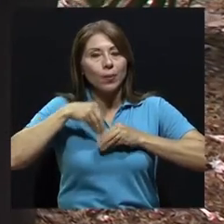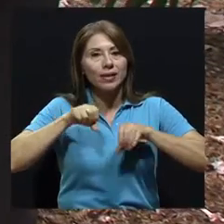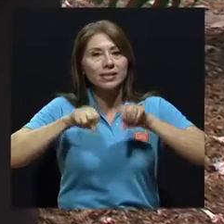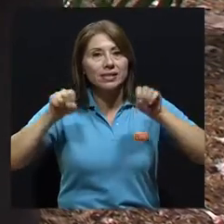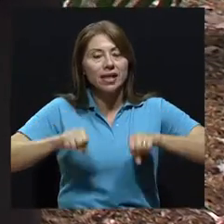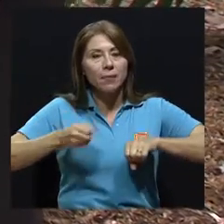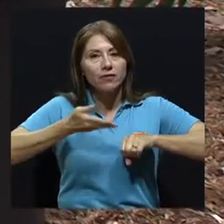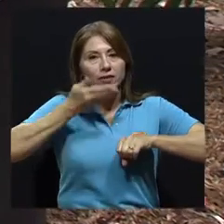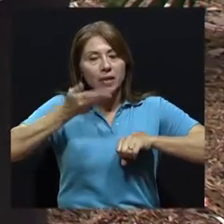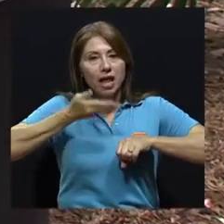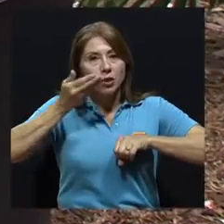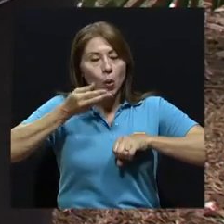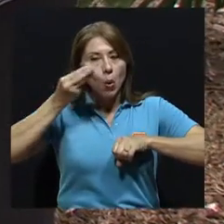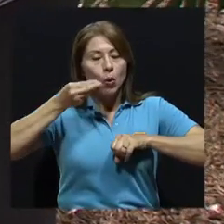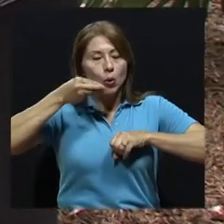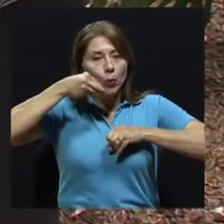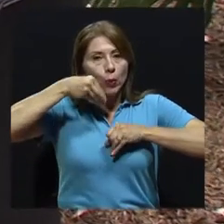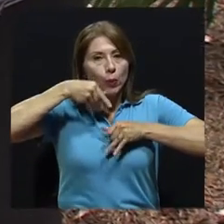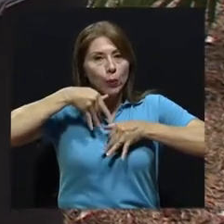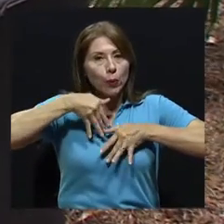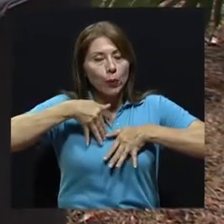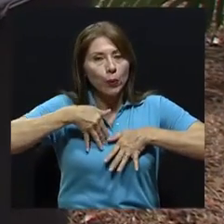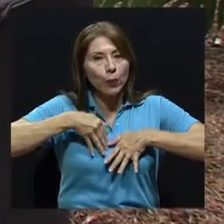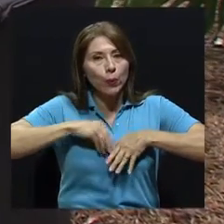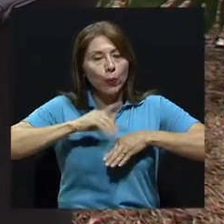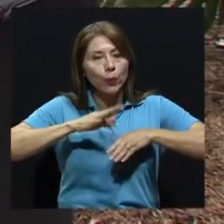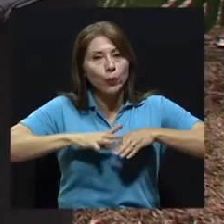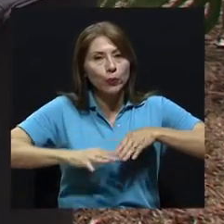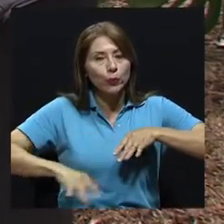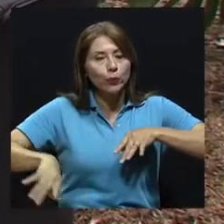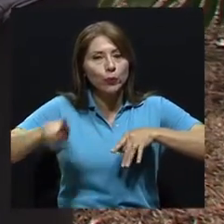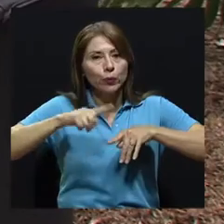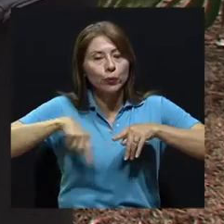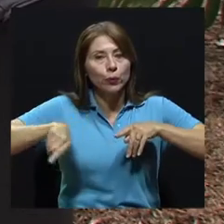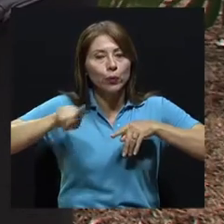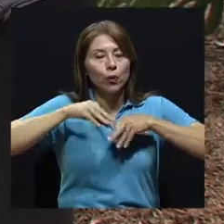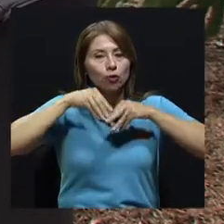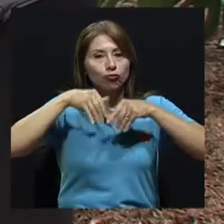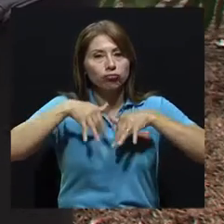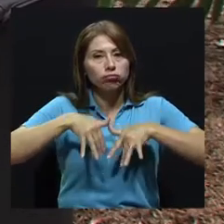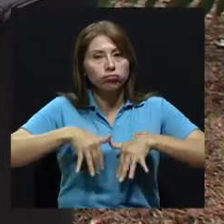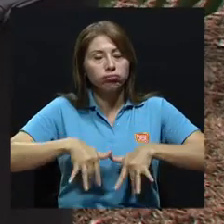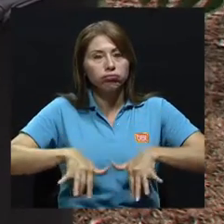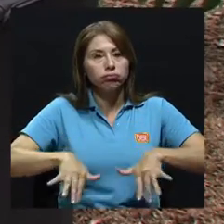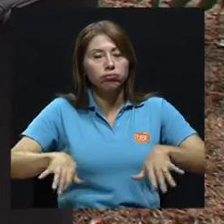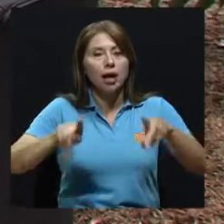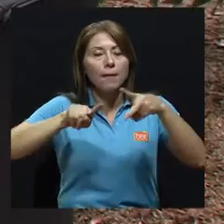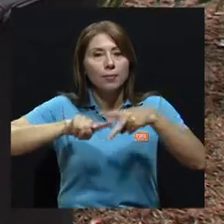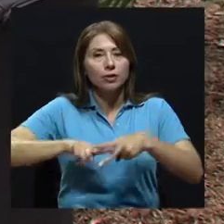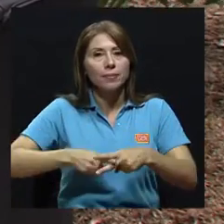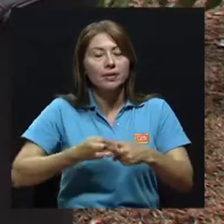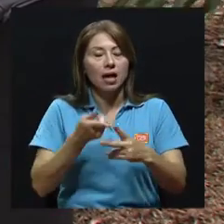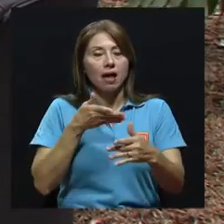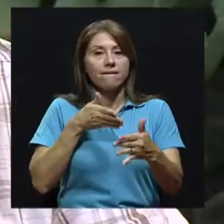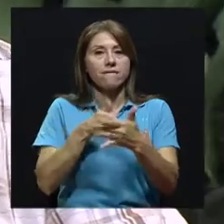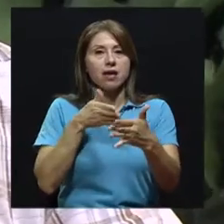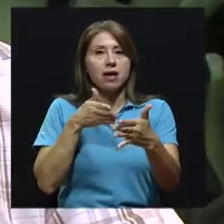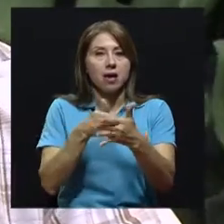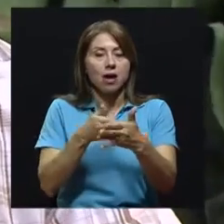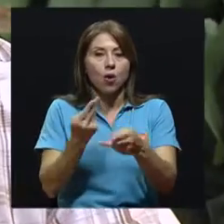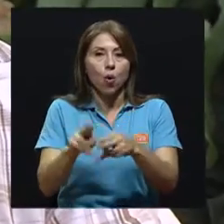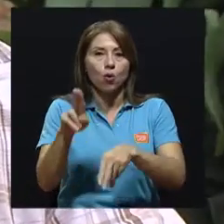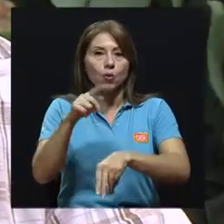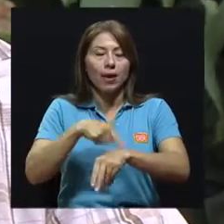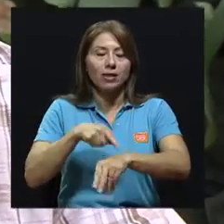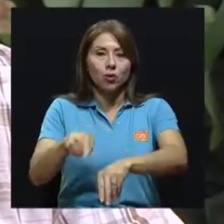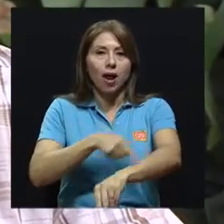de nuestro sistema respiratorio, va a meterse en nuestro sistema circulatorio y distribuirse en los órganos. Y ahí empezar a tener una serie de afectaciones, tanto